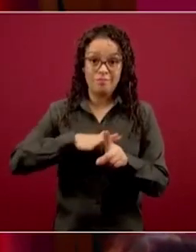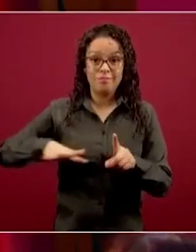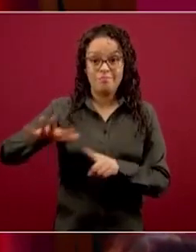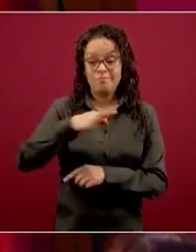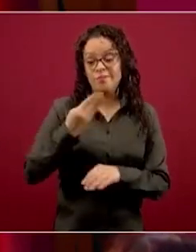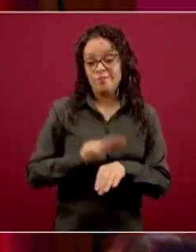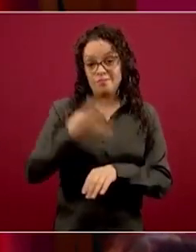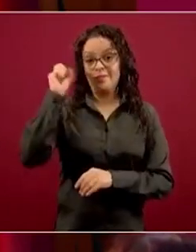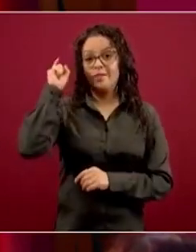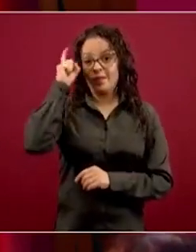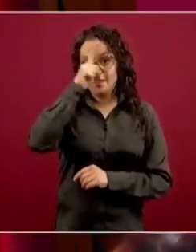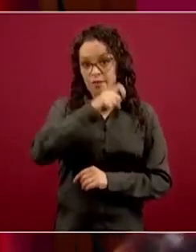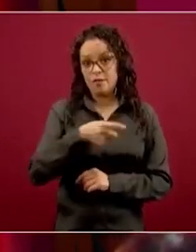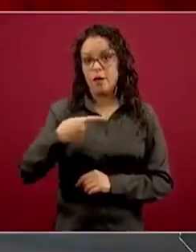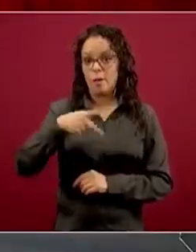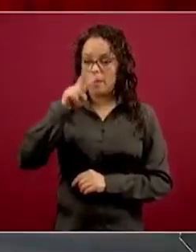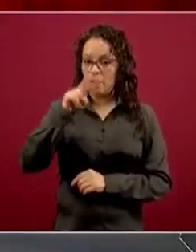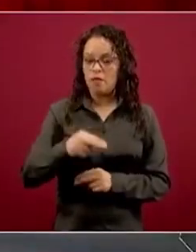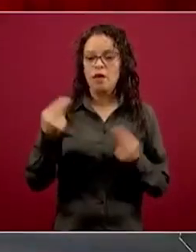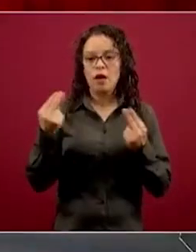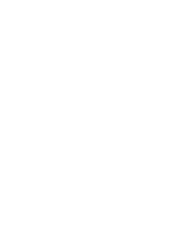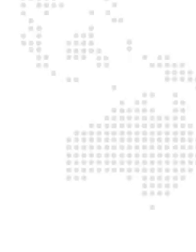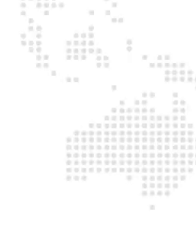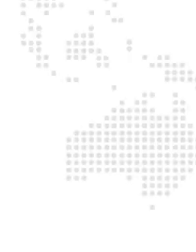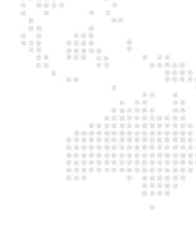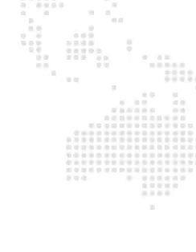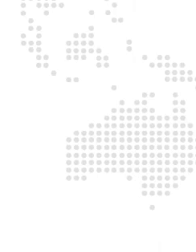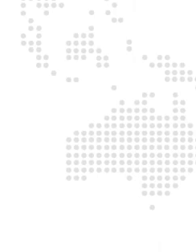requiere de mucha fraternidad y solidaridad.